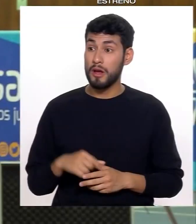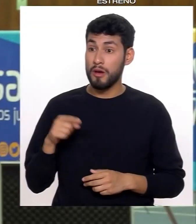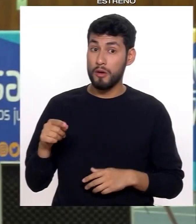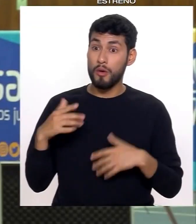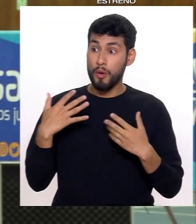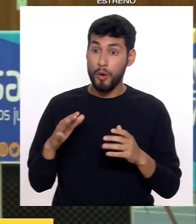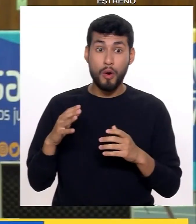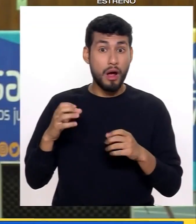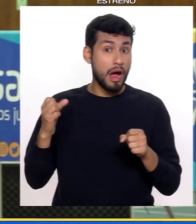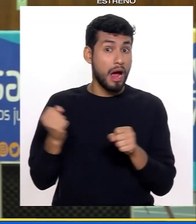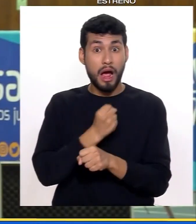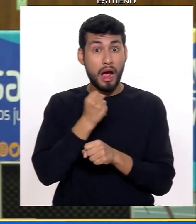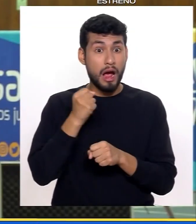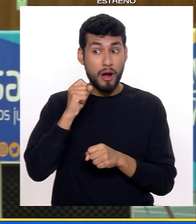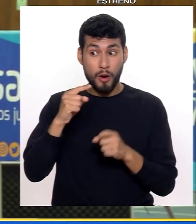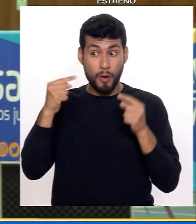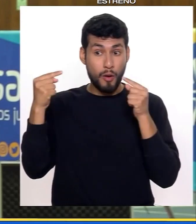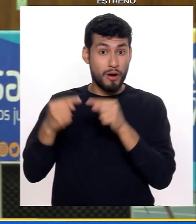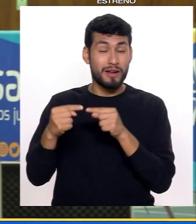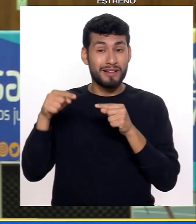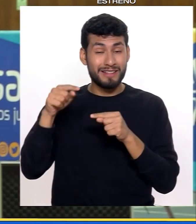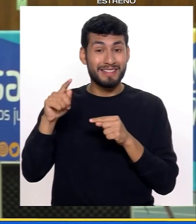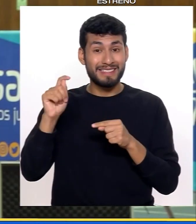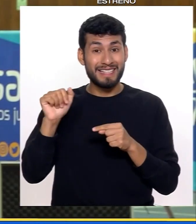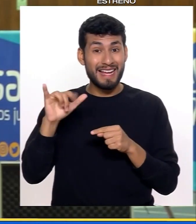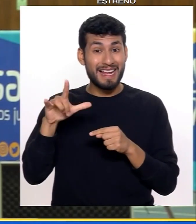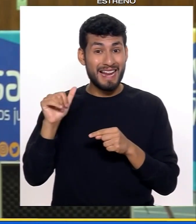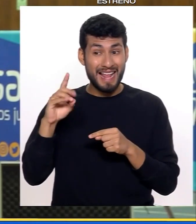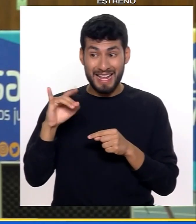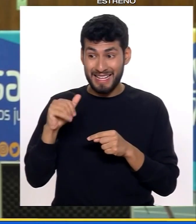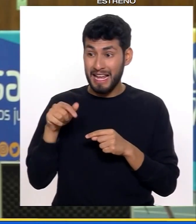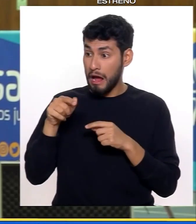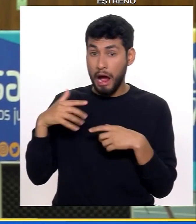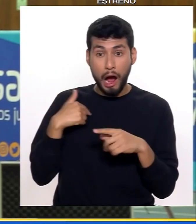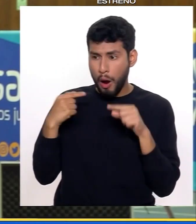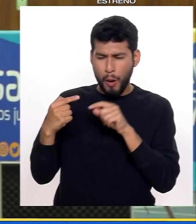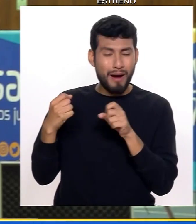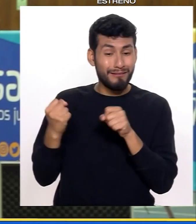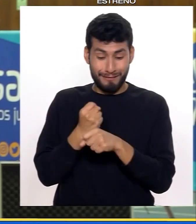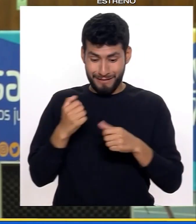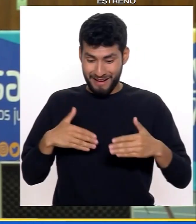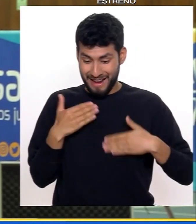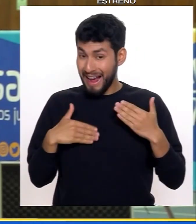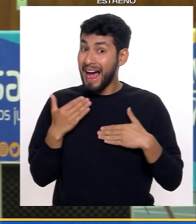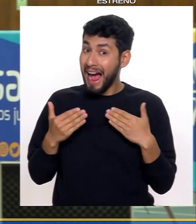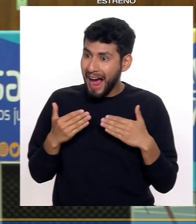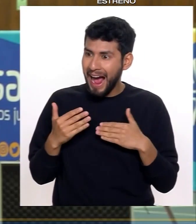Se aseguró cuando ganamos ya el partido contra la tailandesa, sentí una alegría enorme.